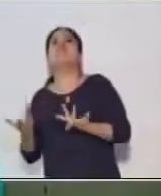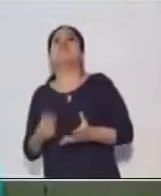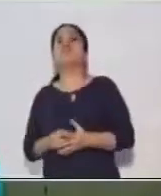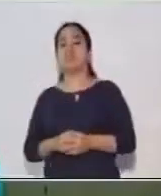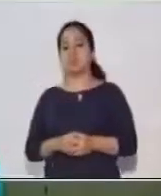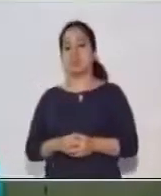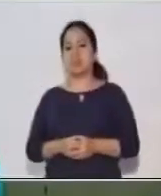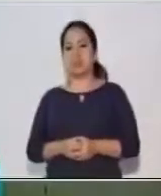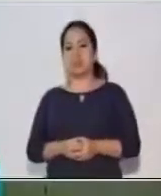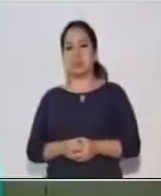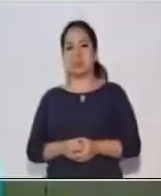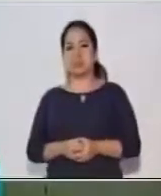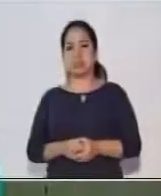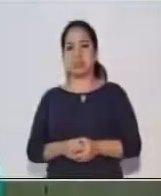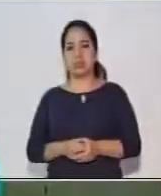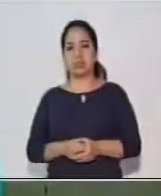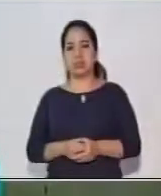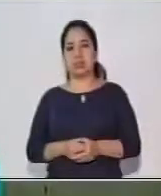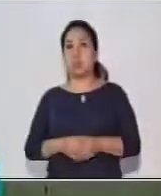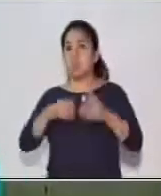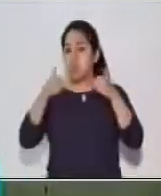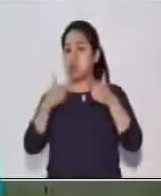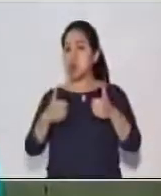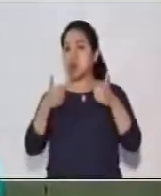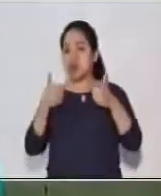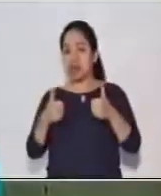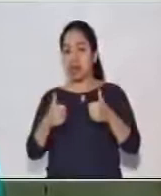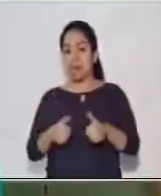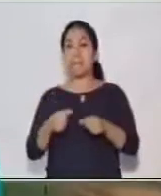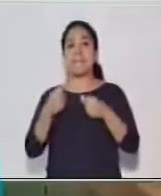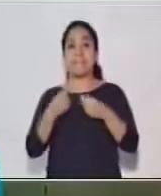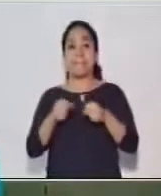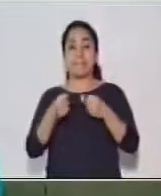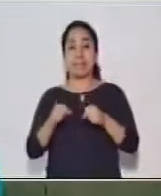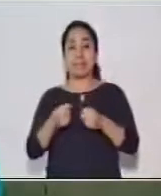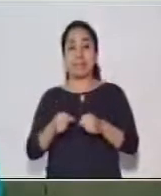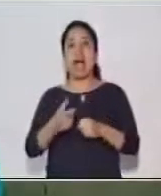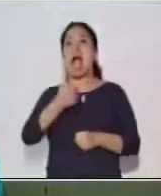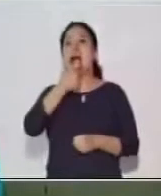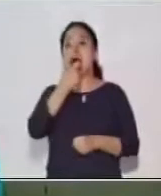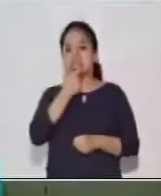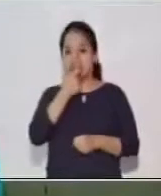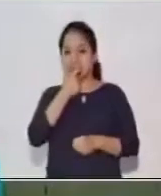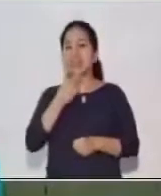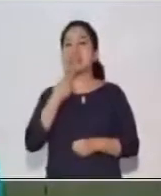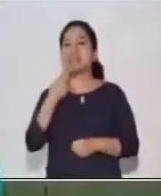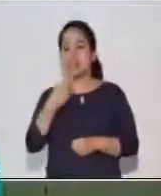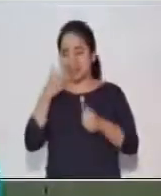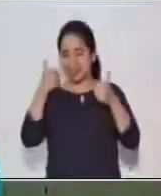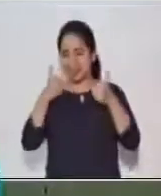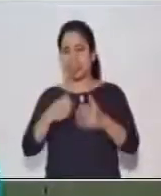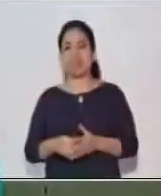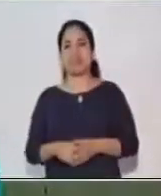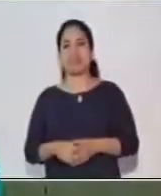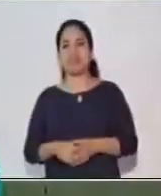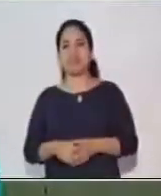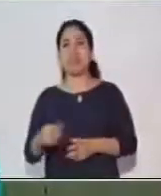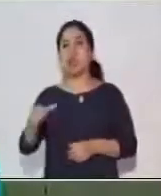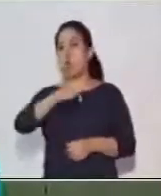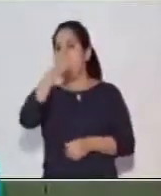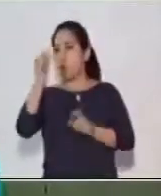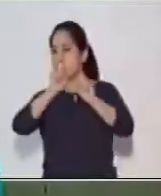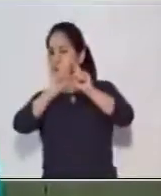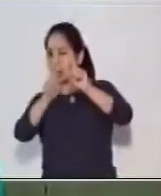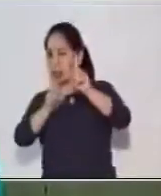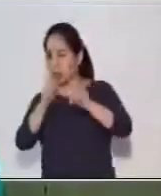Muy bien, excelente. Muy bien, prepara galletas. Muy bien. Vamos a ver, te voy a hacer